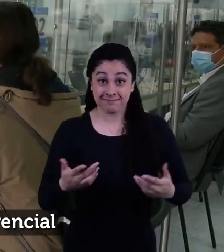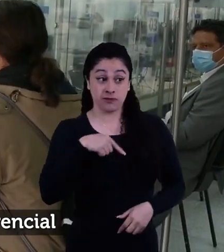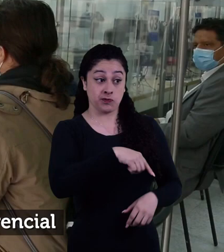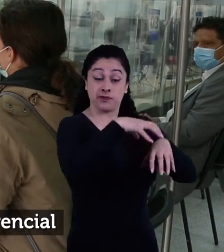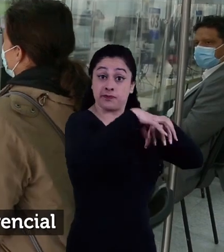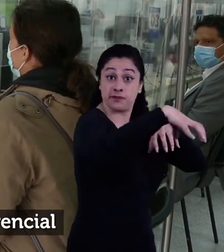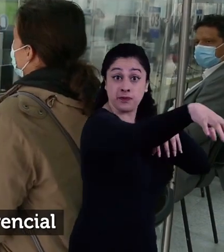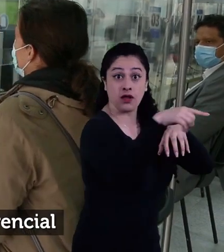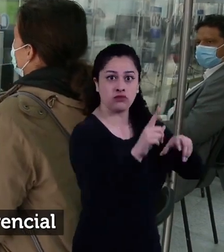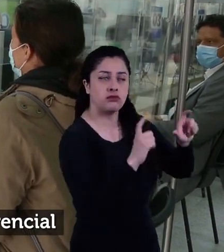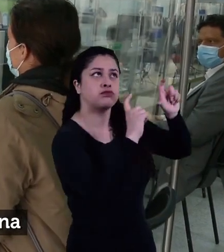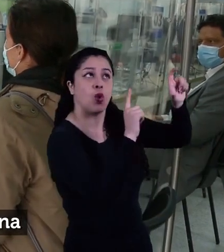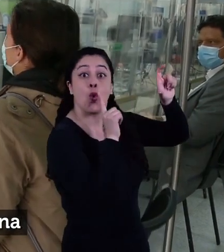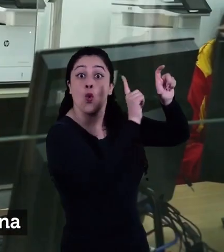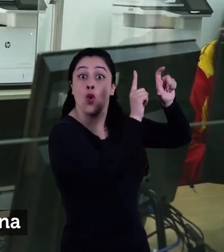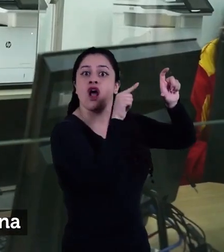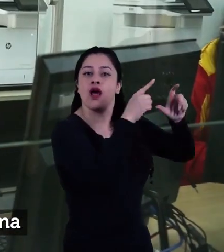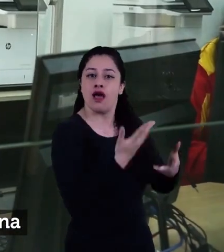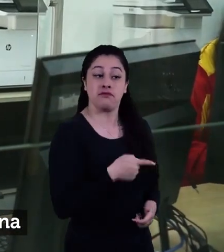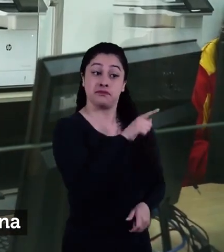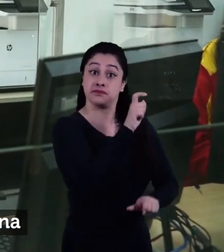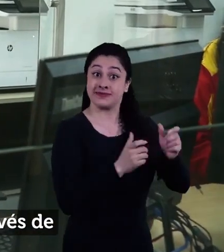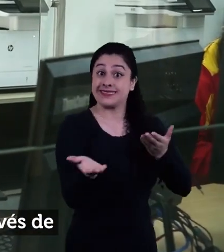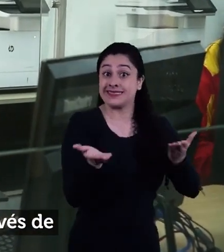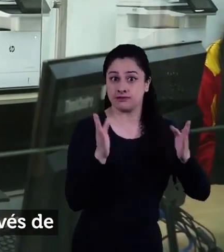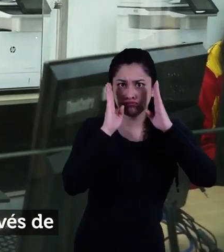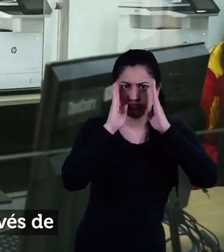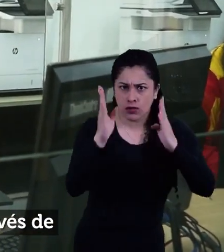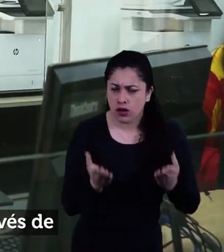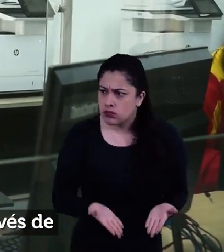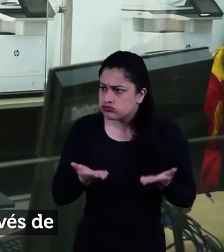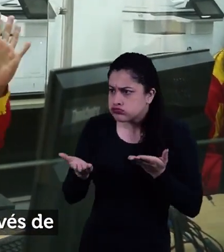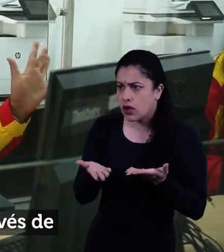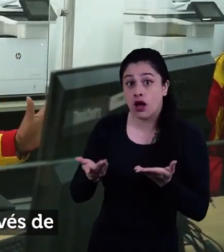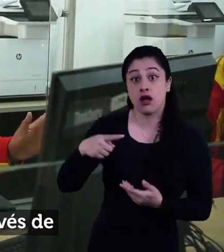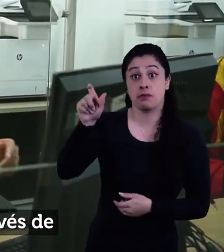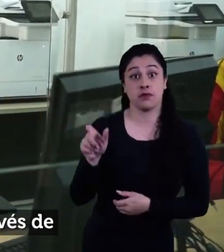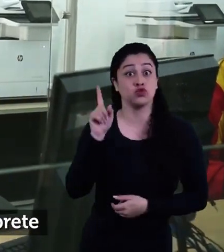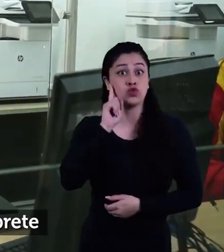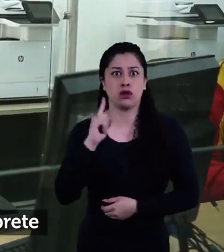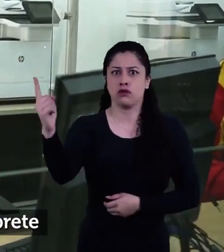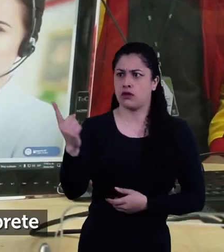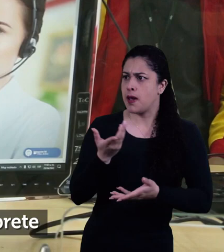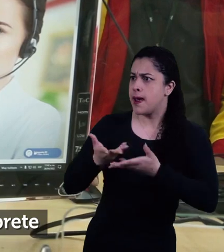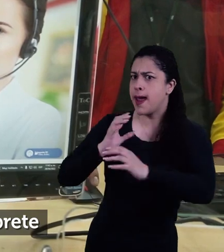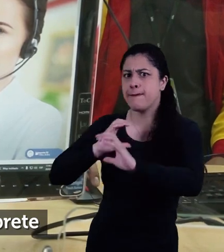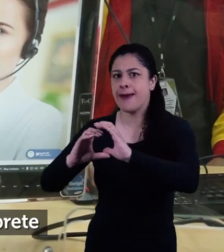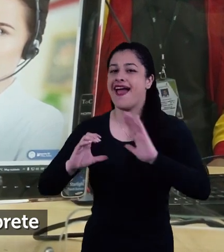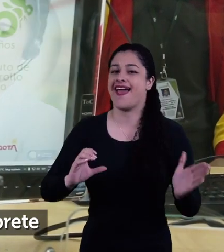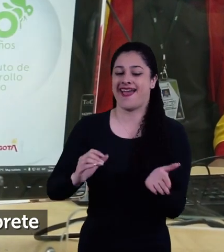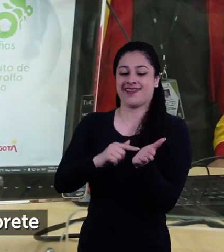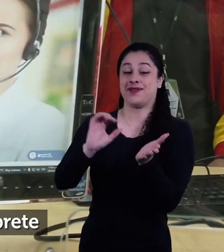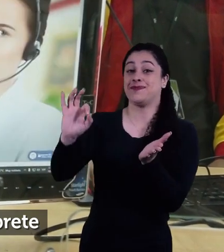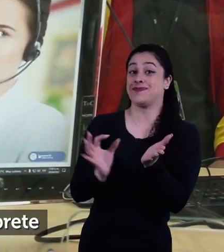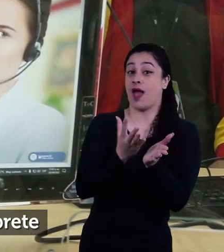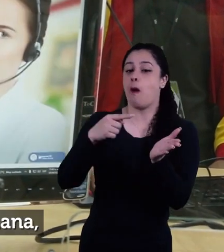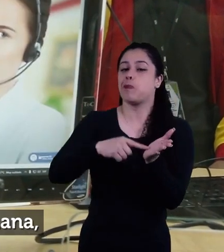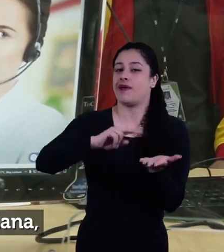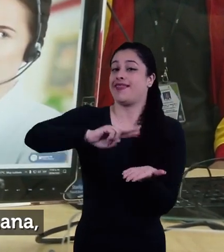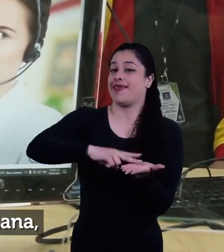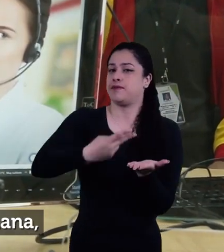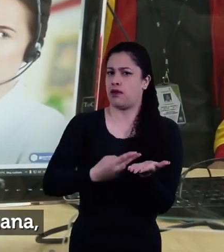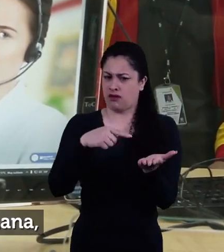Acércate a la ventanilla preferencial número 1 donde la persona encargada te conectará a través de videollamada con un